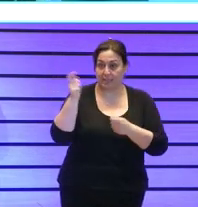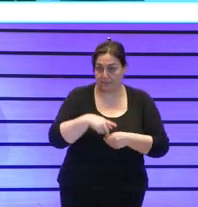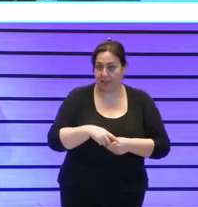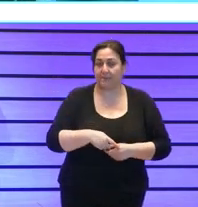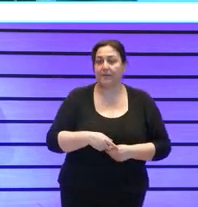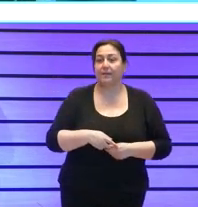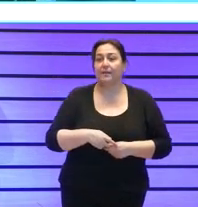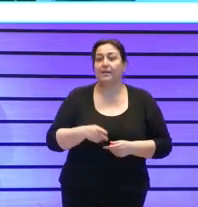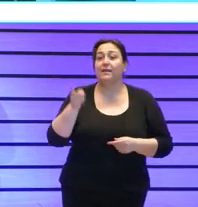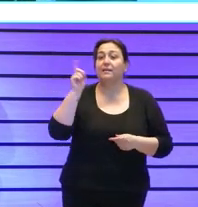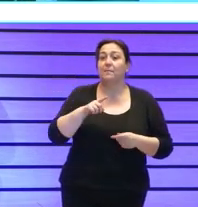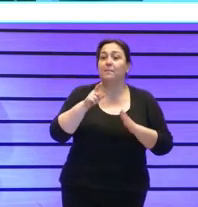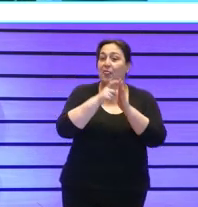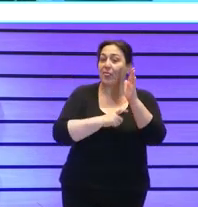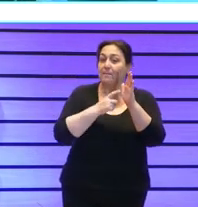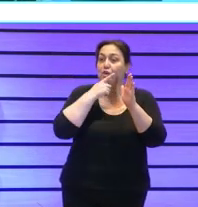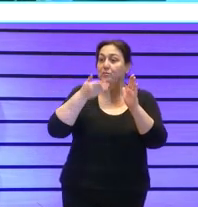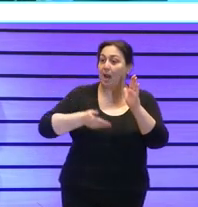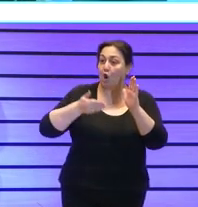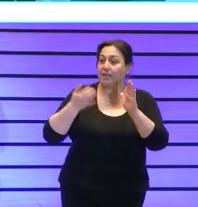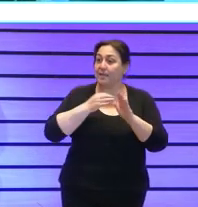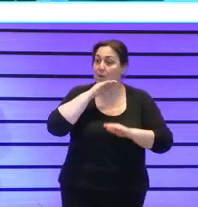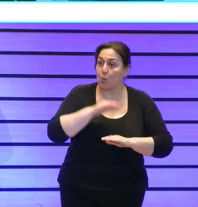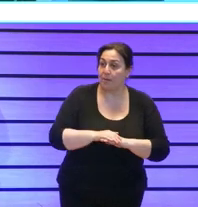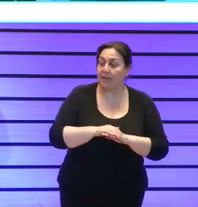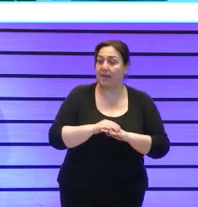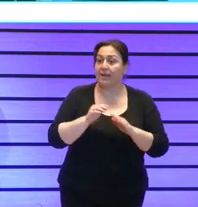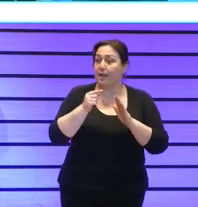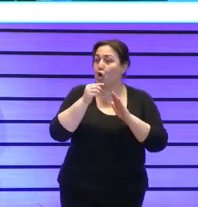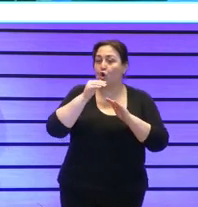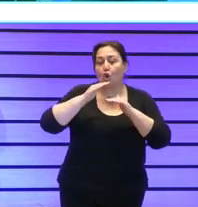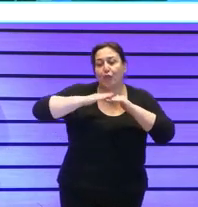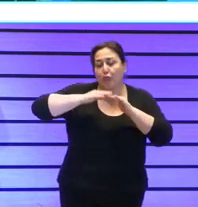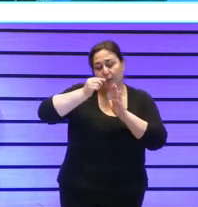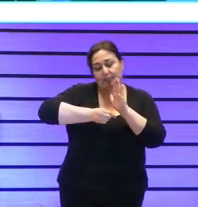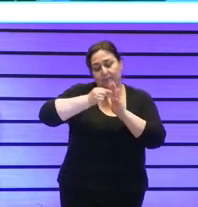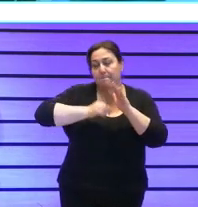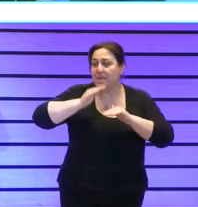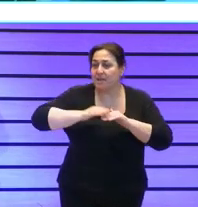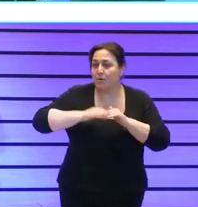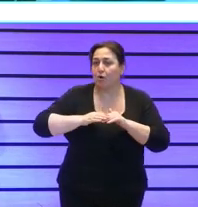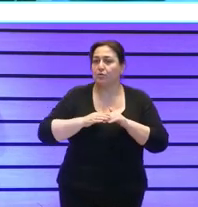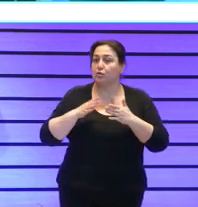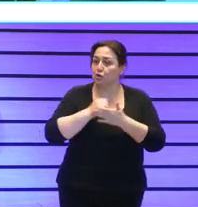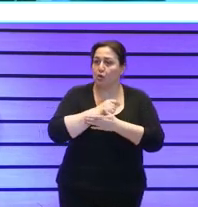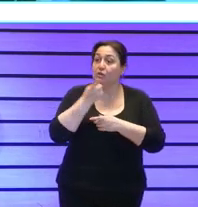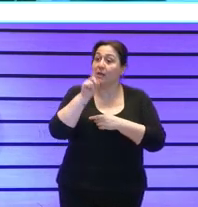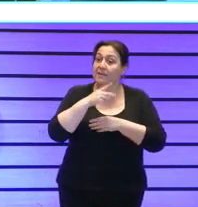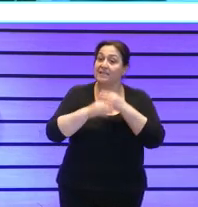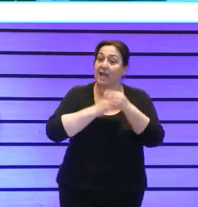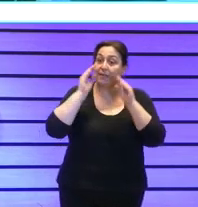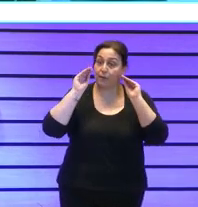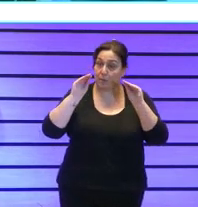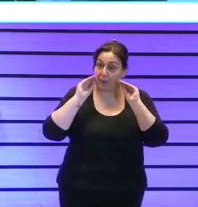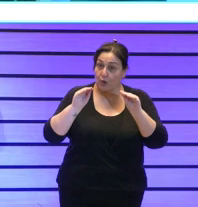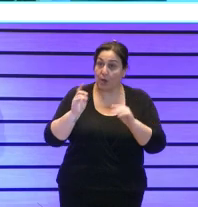así como de principios y valores que deben cumplir requerimientos mínimos etcétera y se realiza formación tanto a